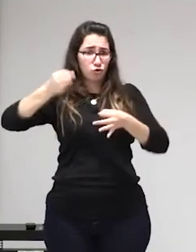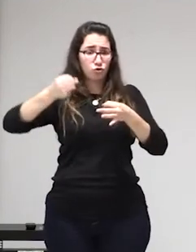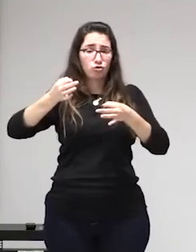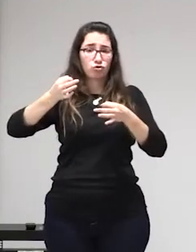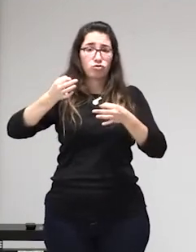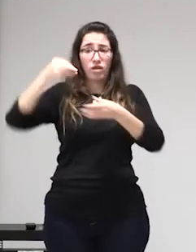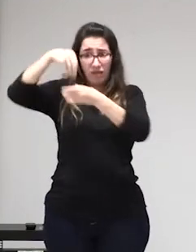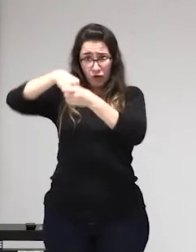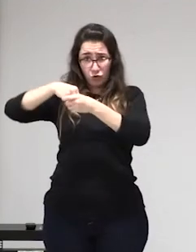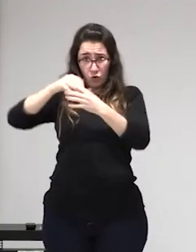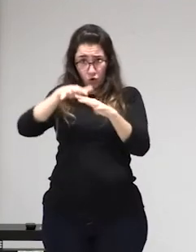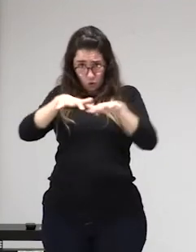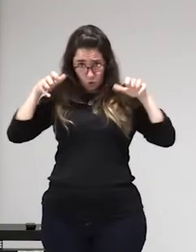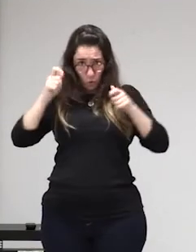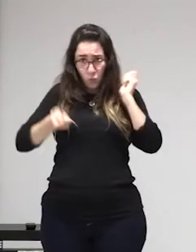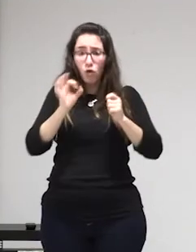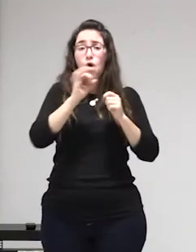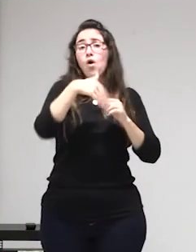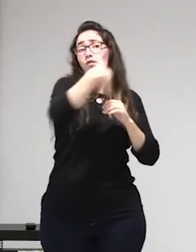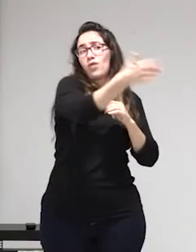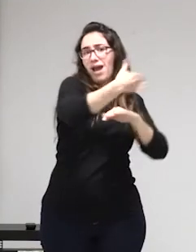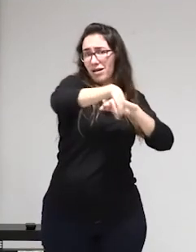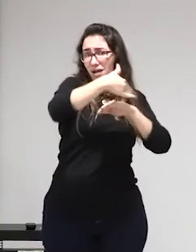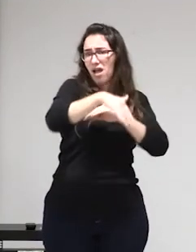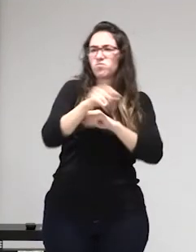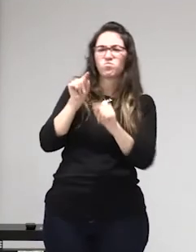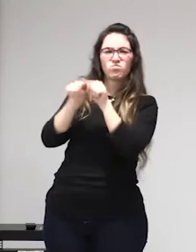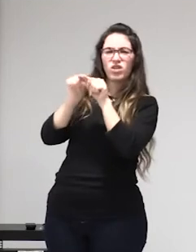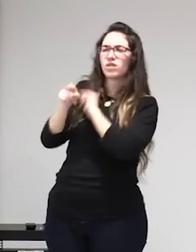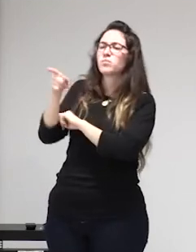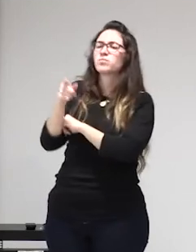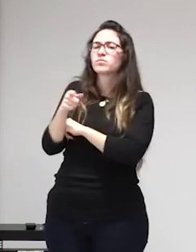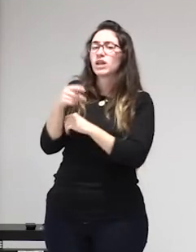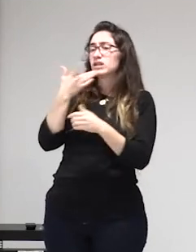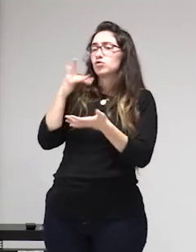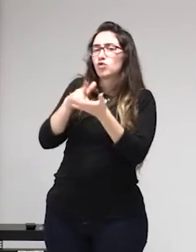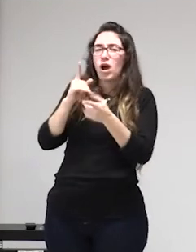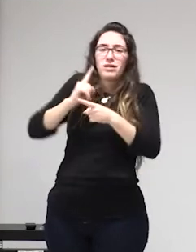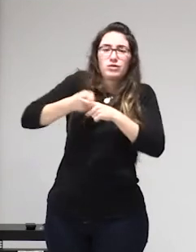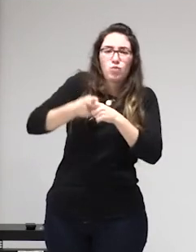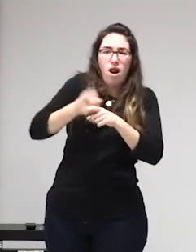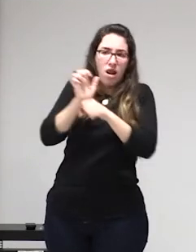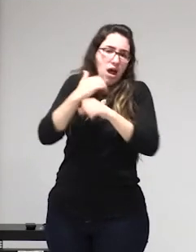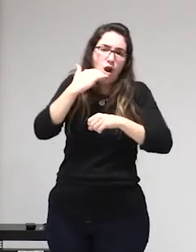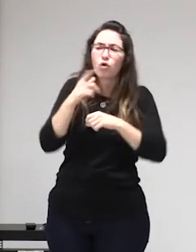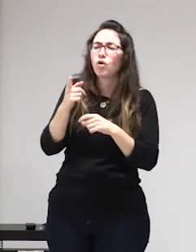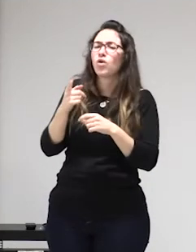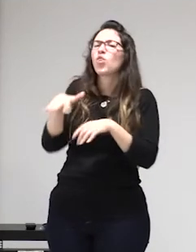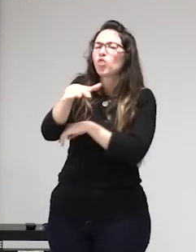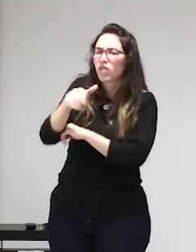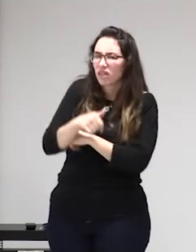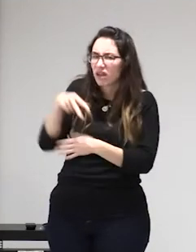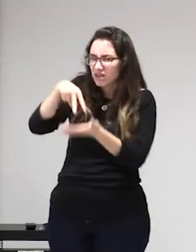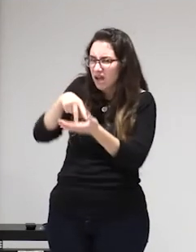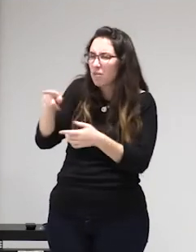comportarse y obviamente lo tienen tambien para saber que cualquier mujer esté en el contexto en el que esté debe